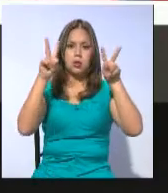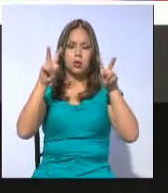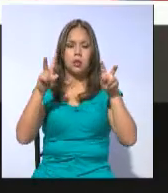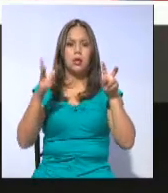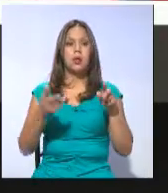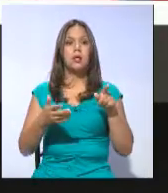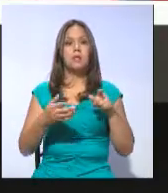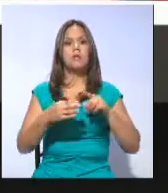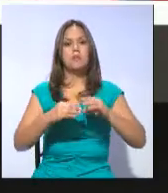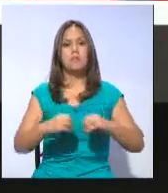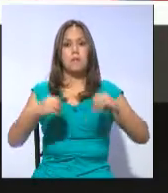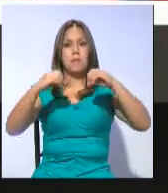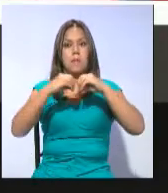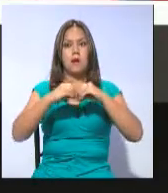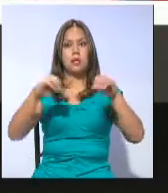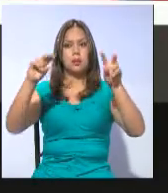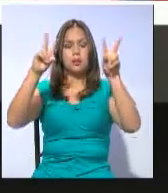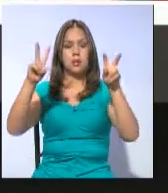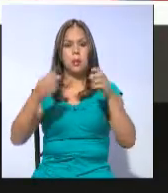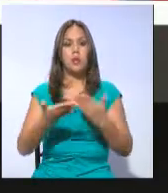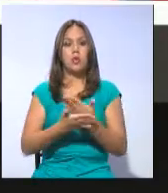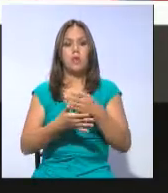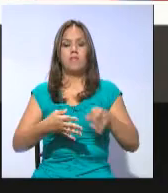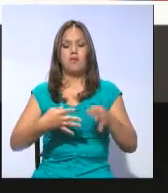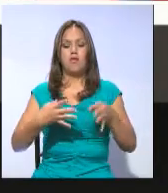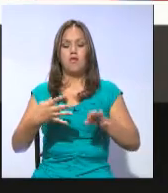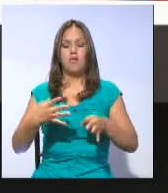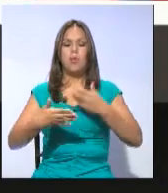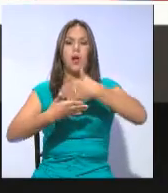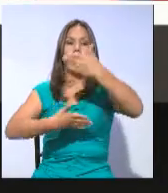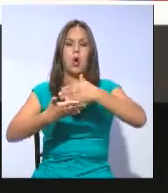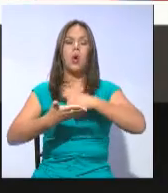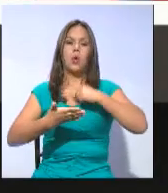implementación de las nuevas modalidades de contrato.